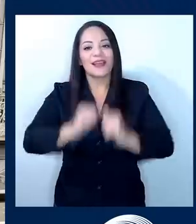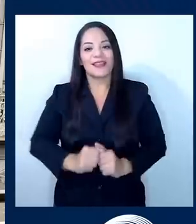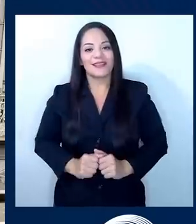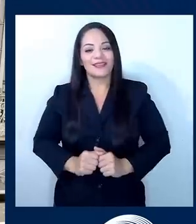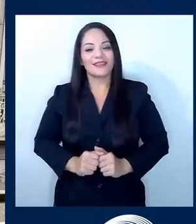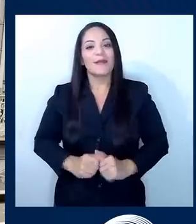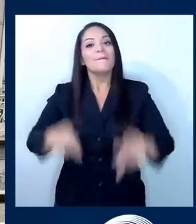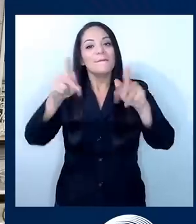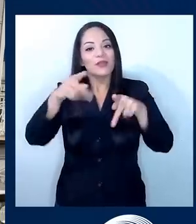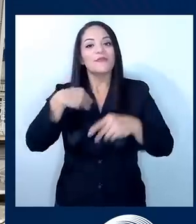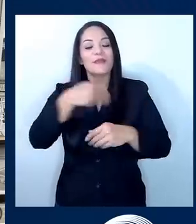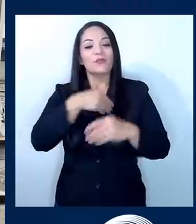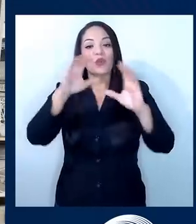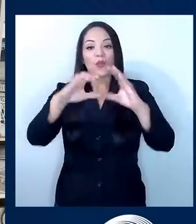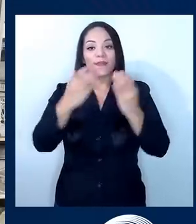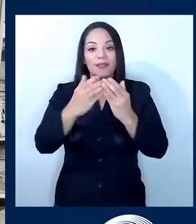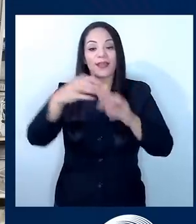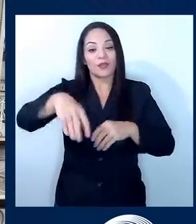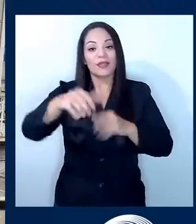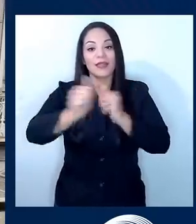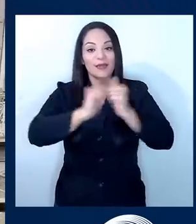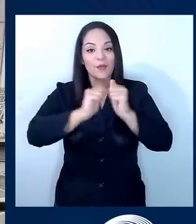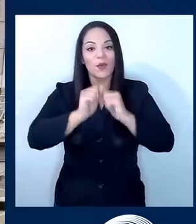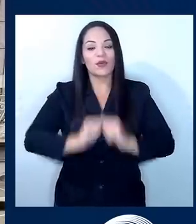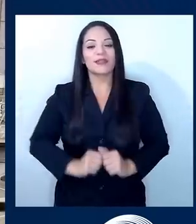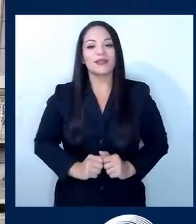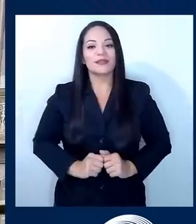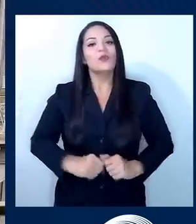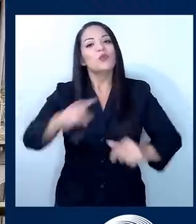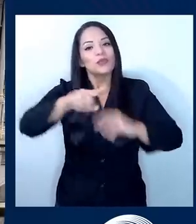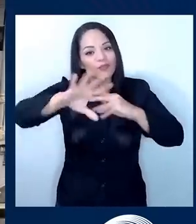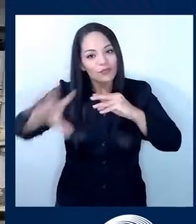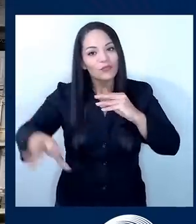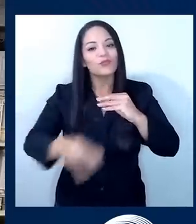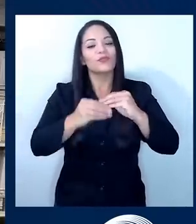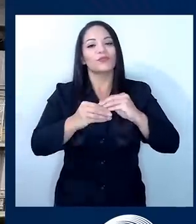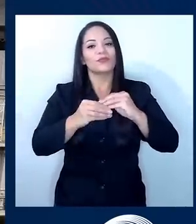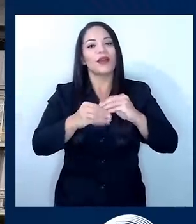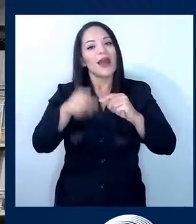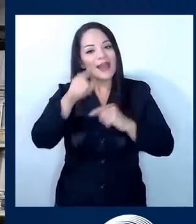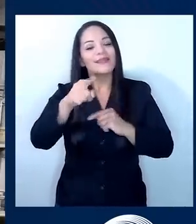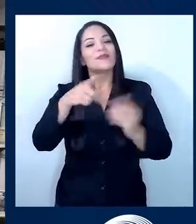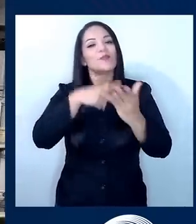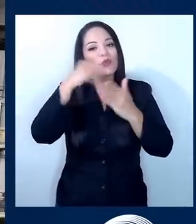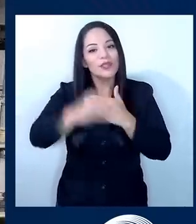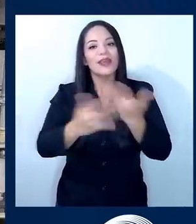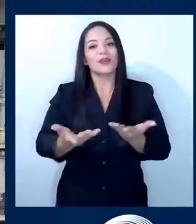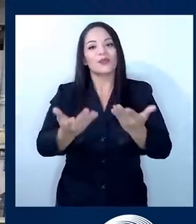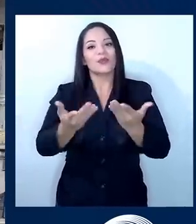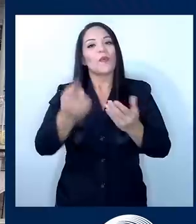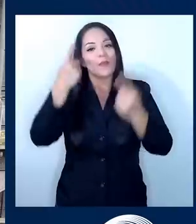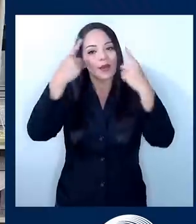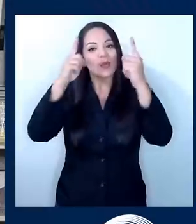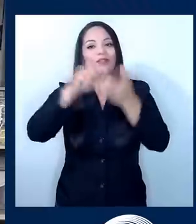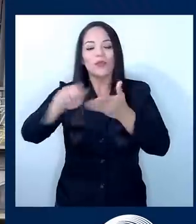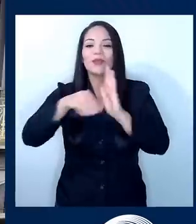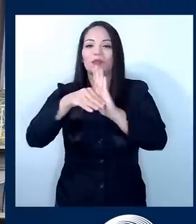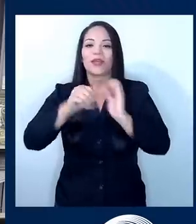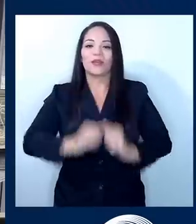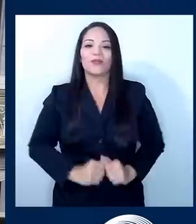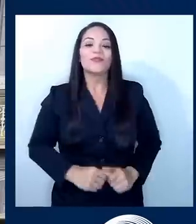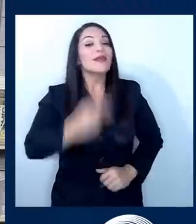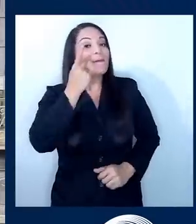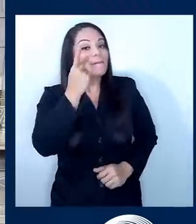miembros de los comités cantonales de deportes, Súmense a esta iniciativa Escuelas Modelo. Vean